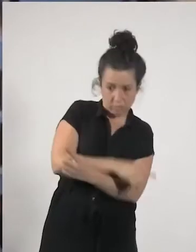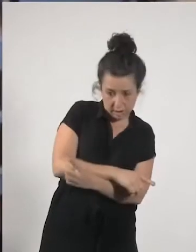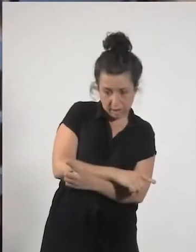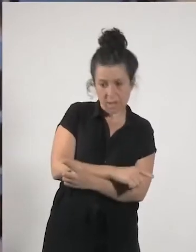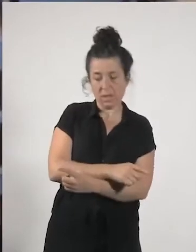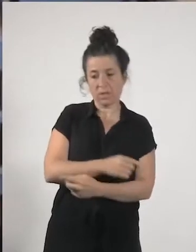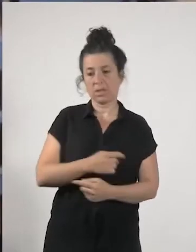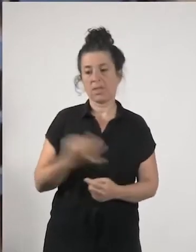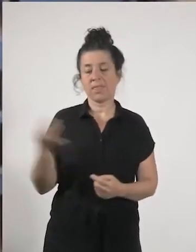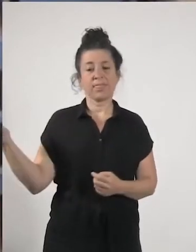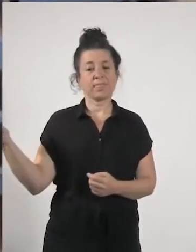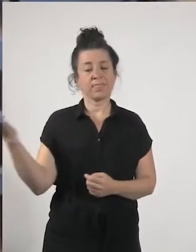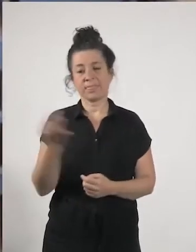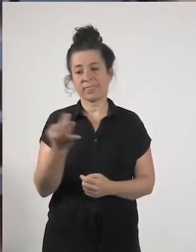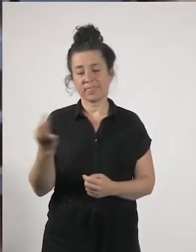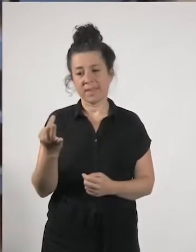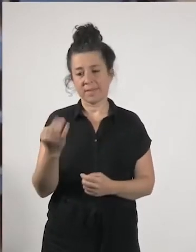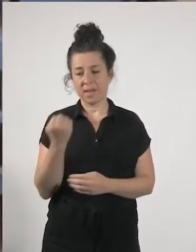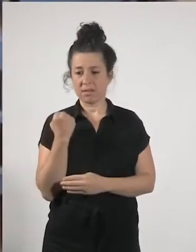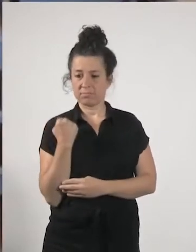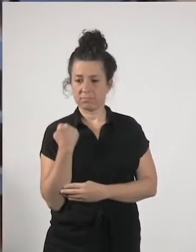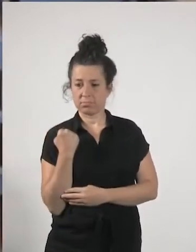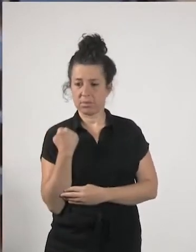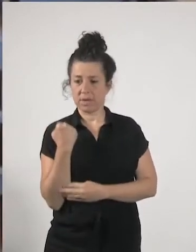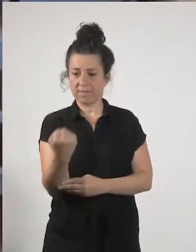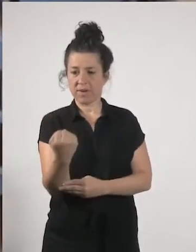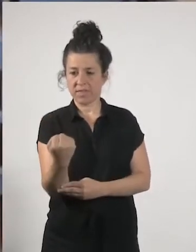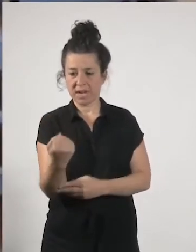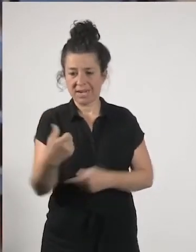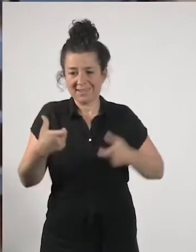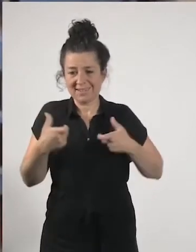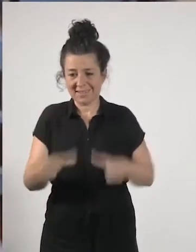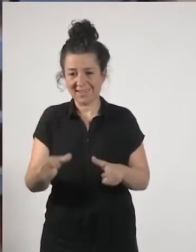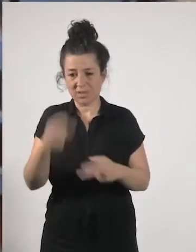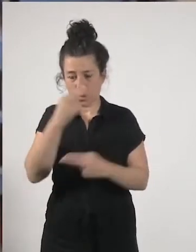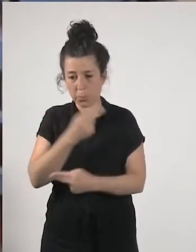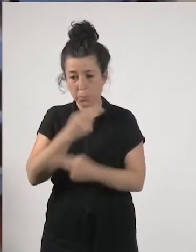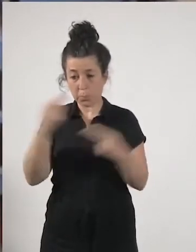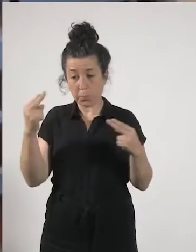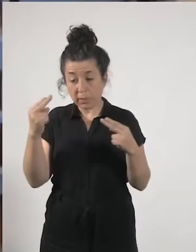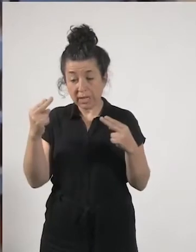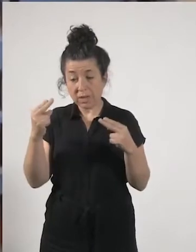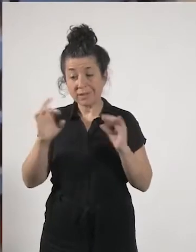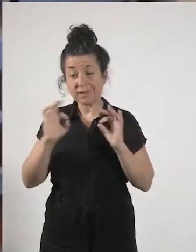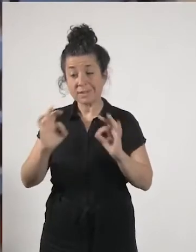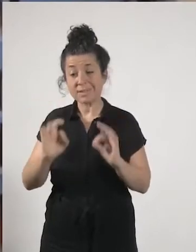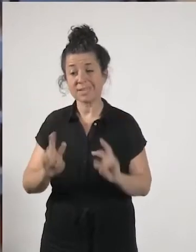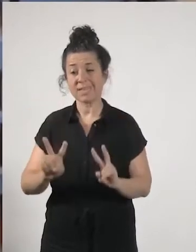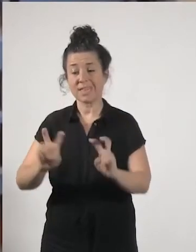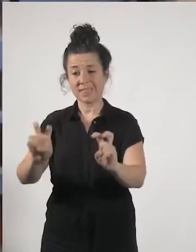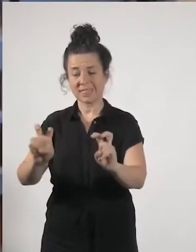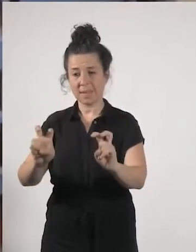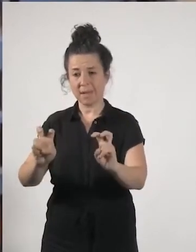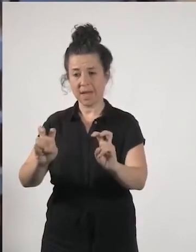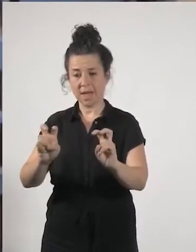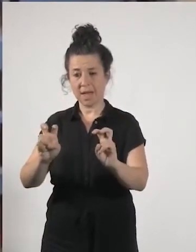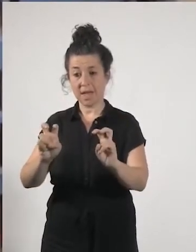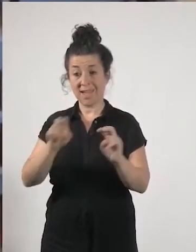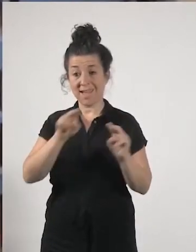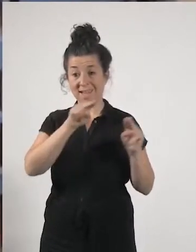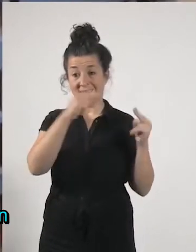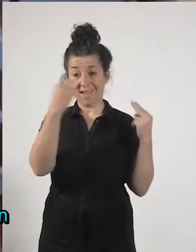se debería de reforzar el sector público en el tema de las residencias por ejemplo